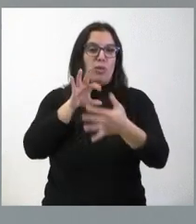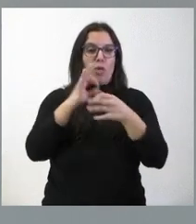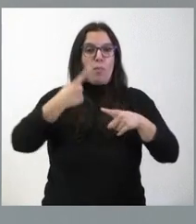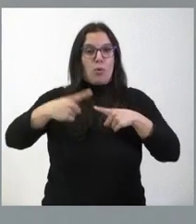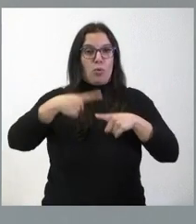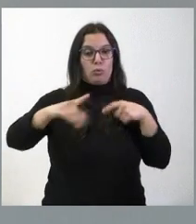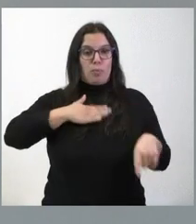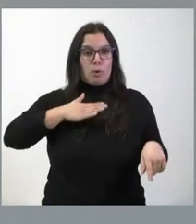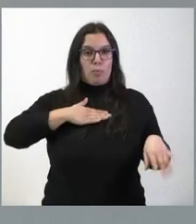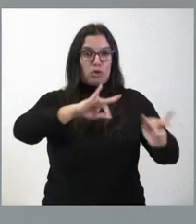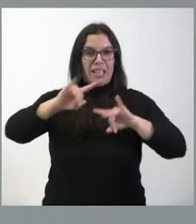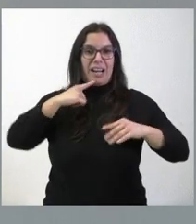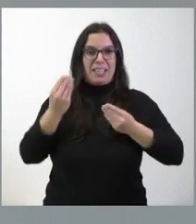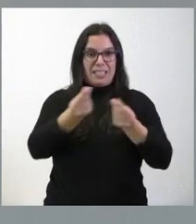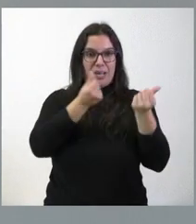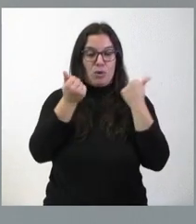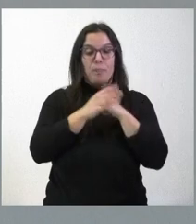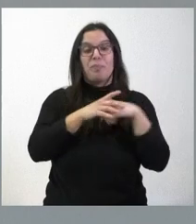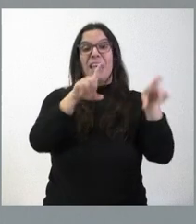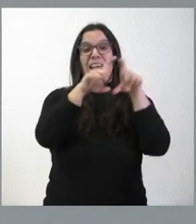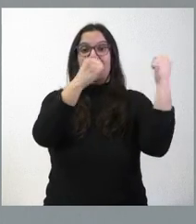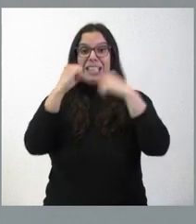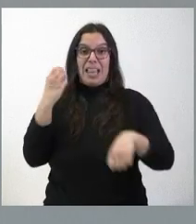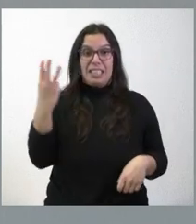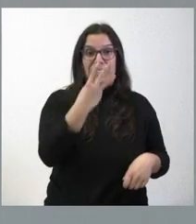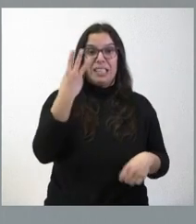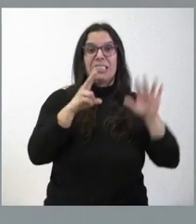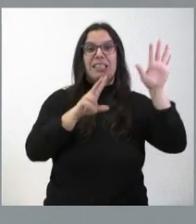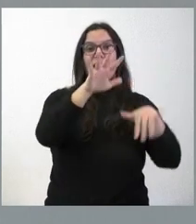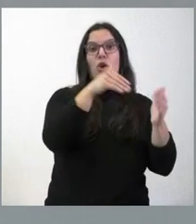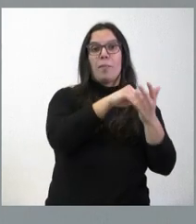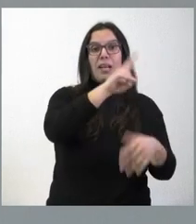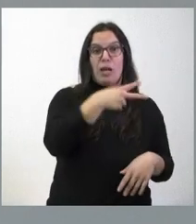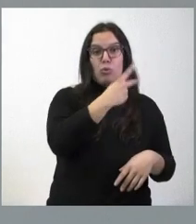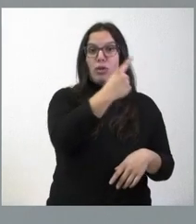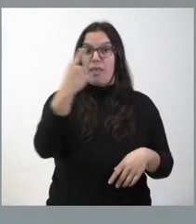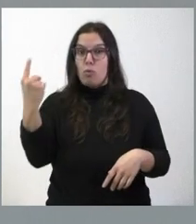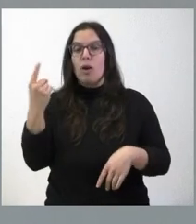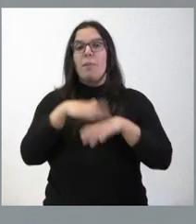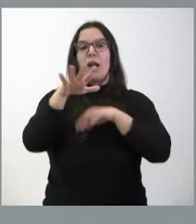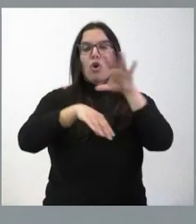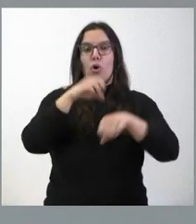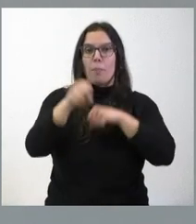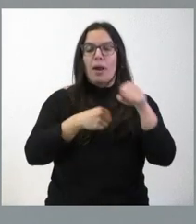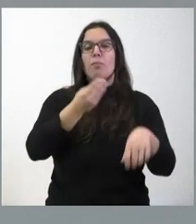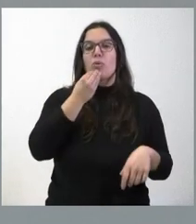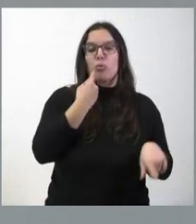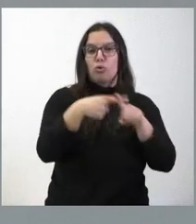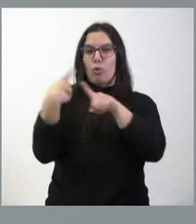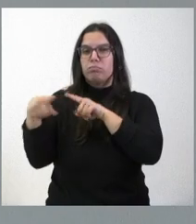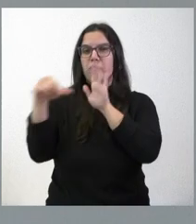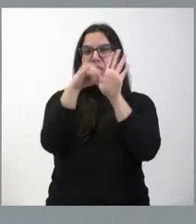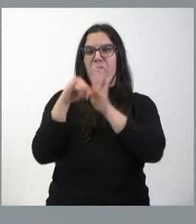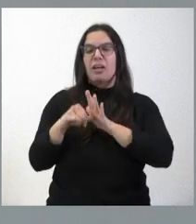tierra de sabor. Cada una de estas tres entidades va a recibir 75.000 euros para adquirir productos agroalimentarios de cercanía de Castilla y León